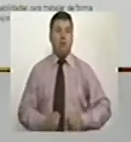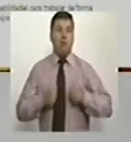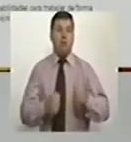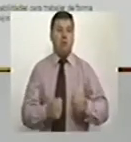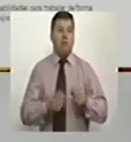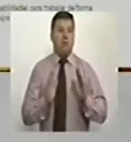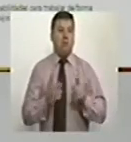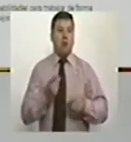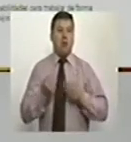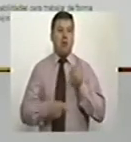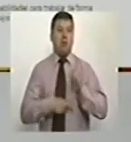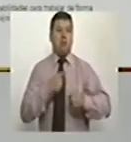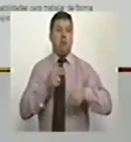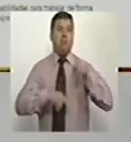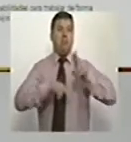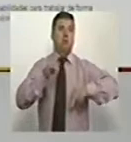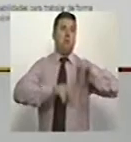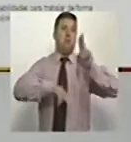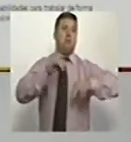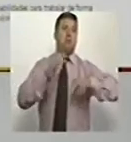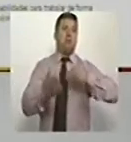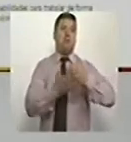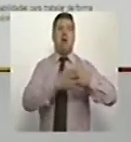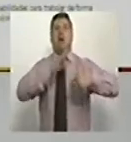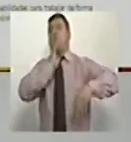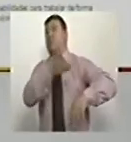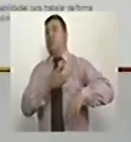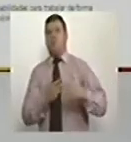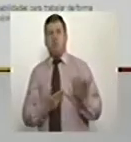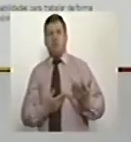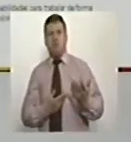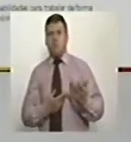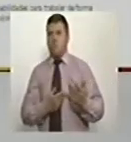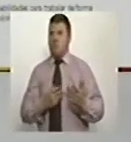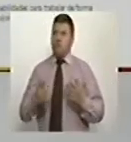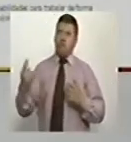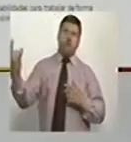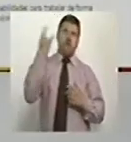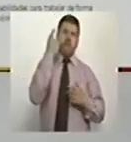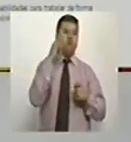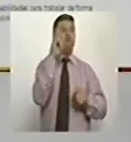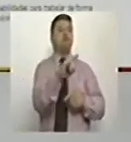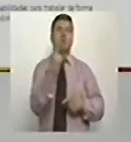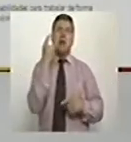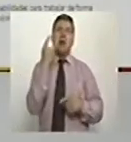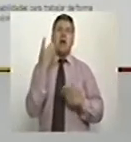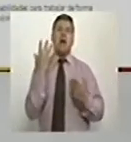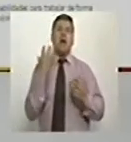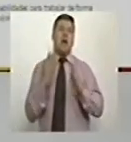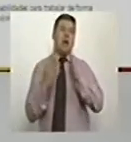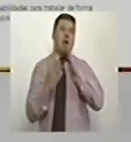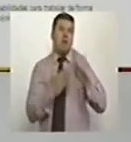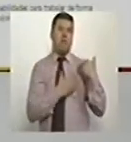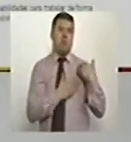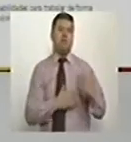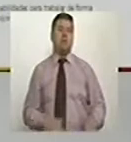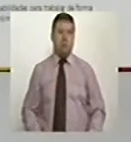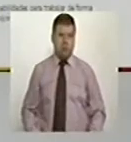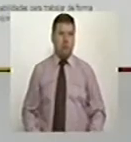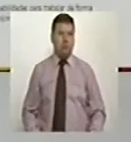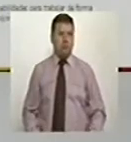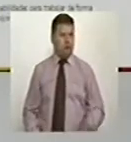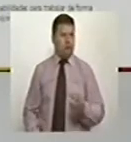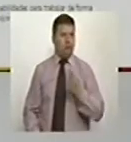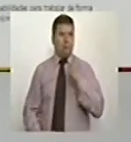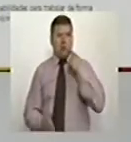y hacían horas, dejaban de pagar, porque no había algo que les dijera que había que pagar en funcionamiento. Que había un